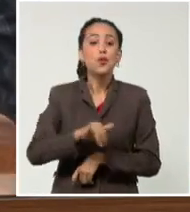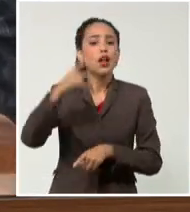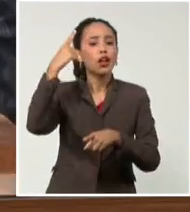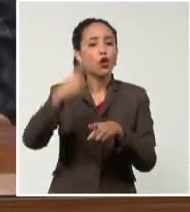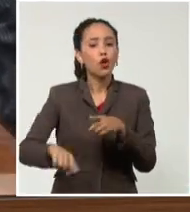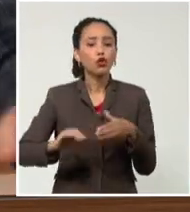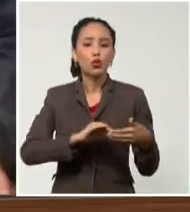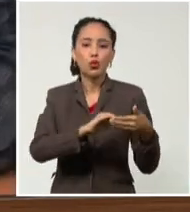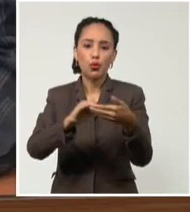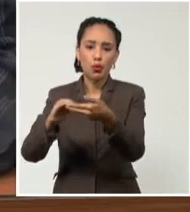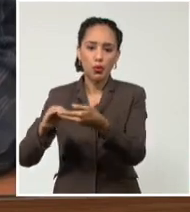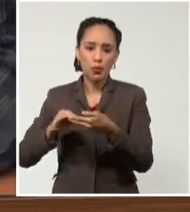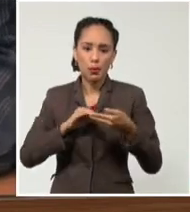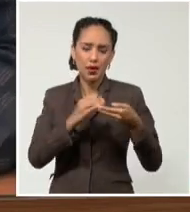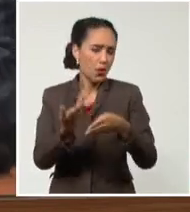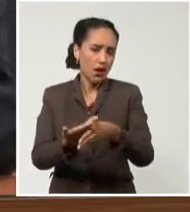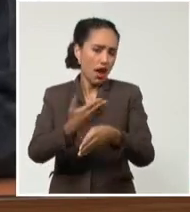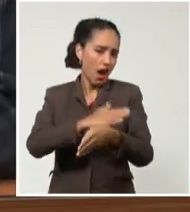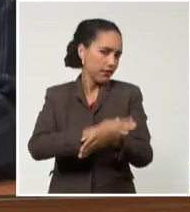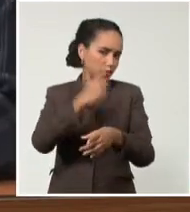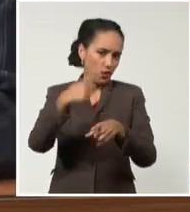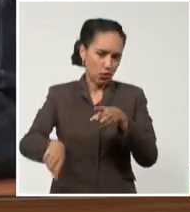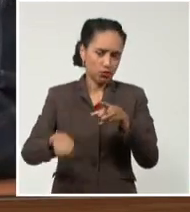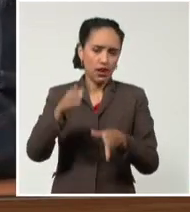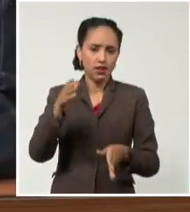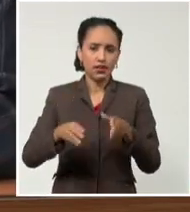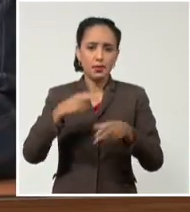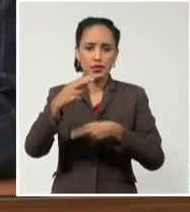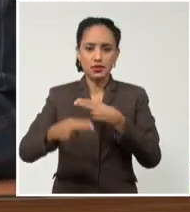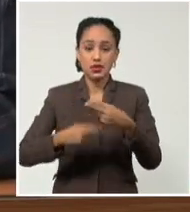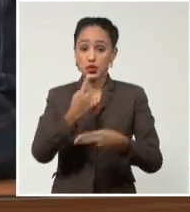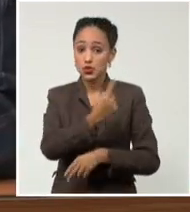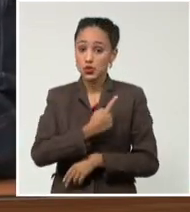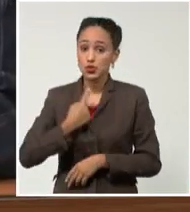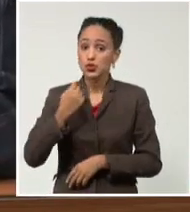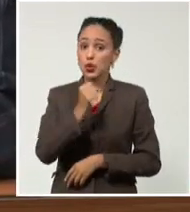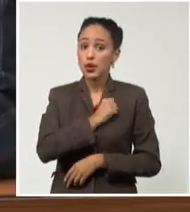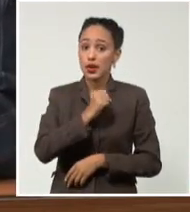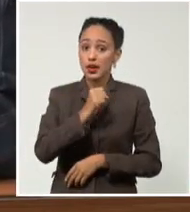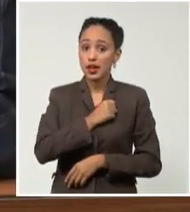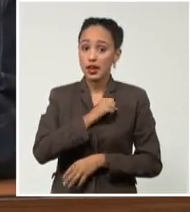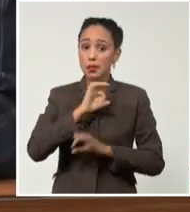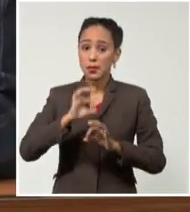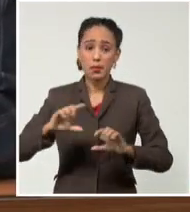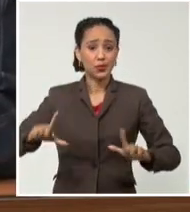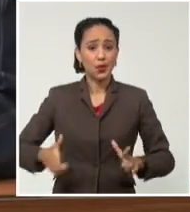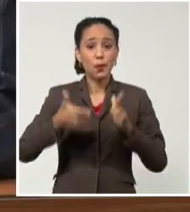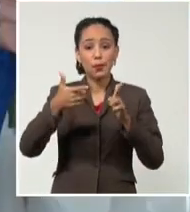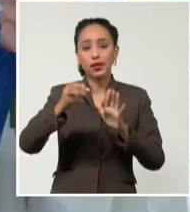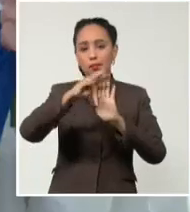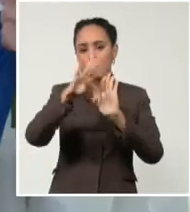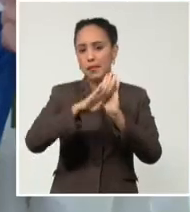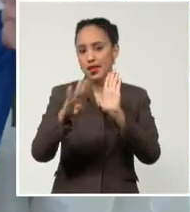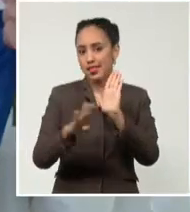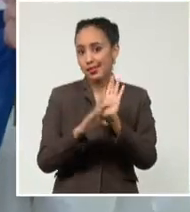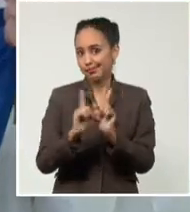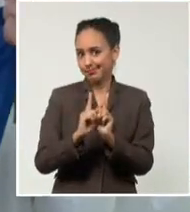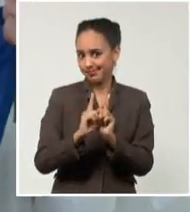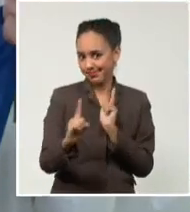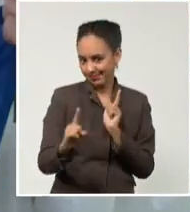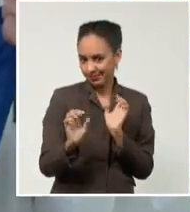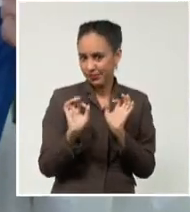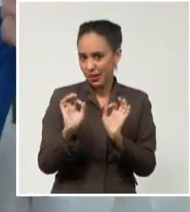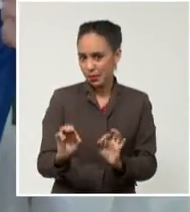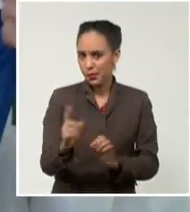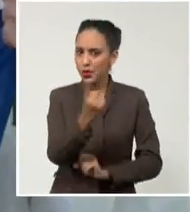compañeros que ya lo hicieron. Queremos transmitirles por esta vía, cumpliendo los protocolos establecidos, un caluroso